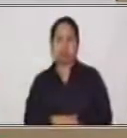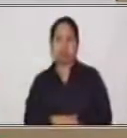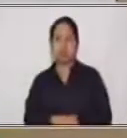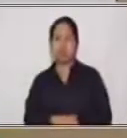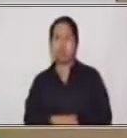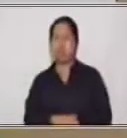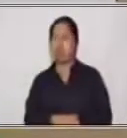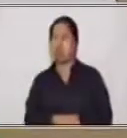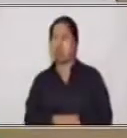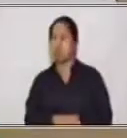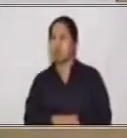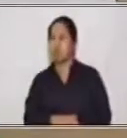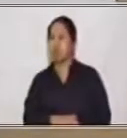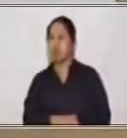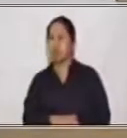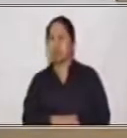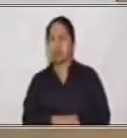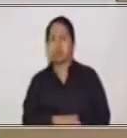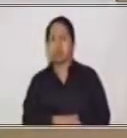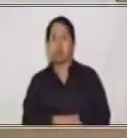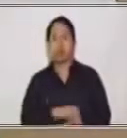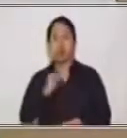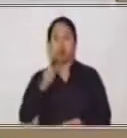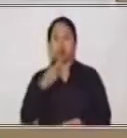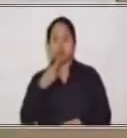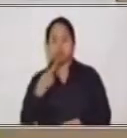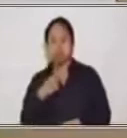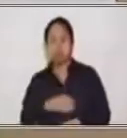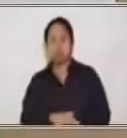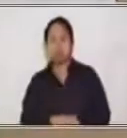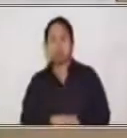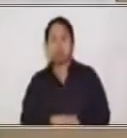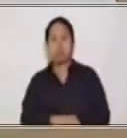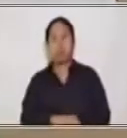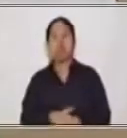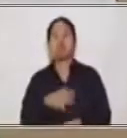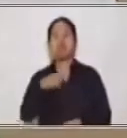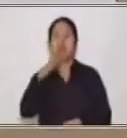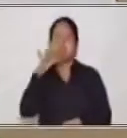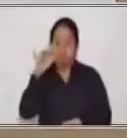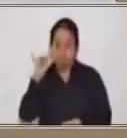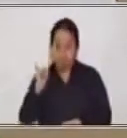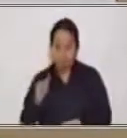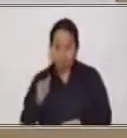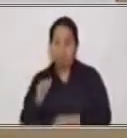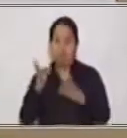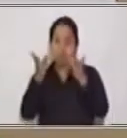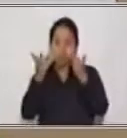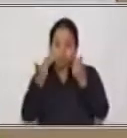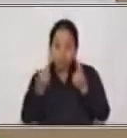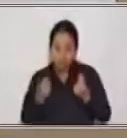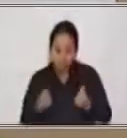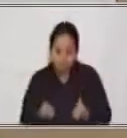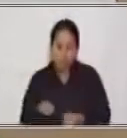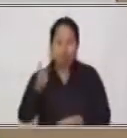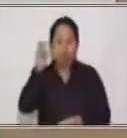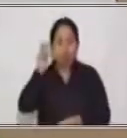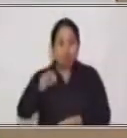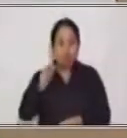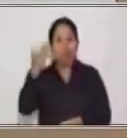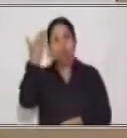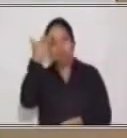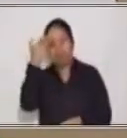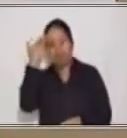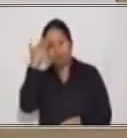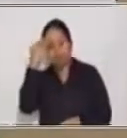respuesta, ya tenemos entonces, ya hemos descifrado lo que necesitábamos saber en